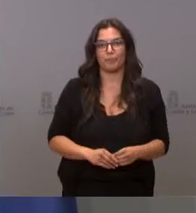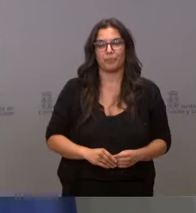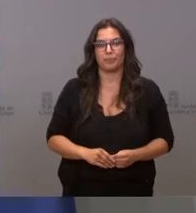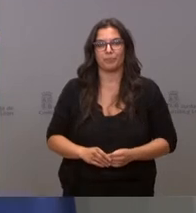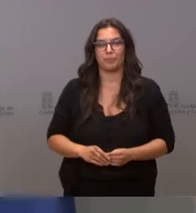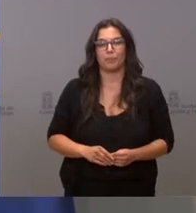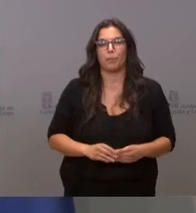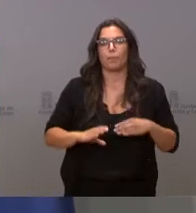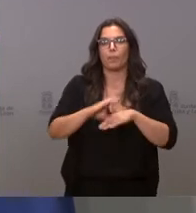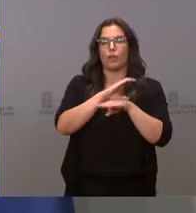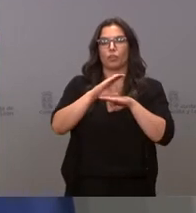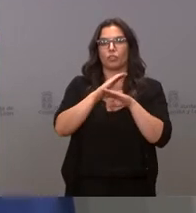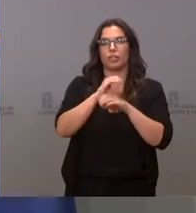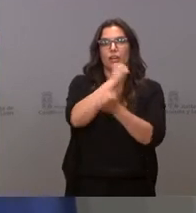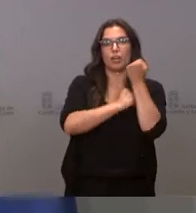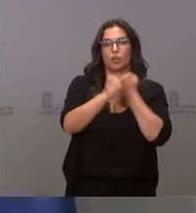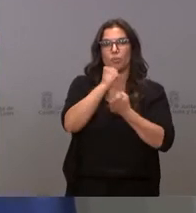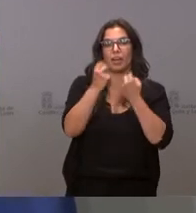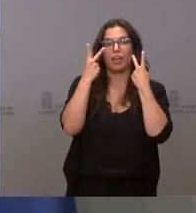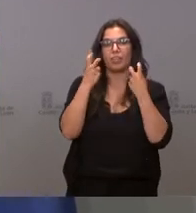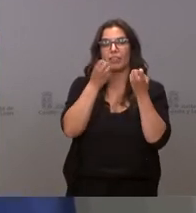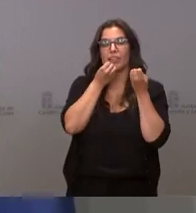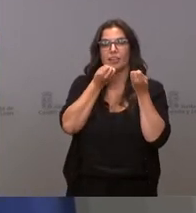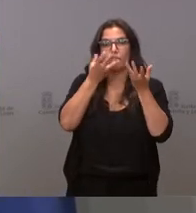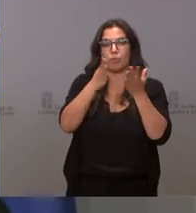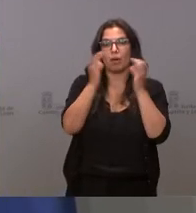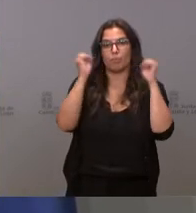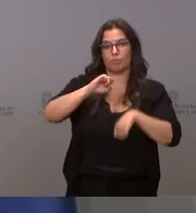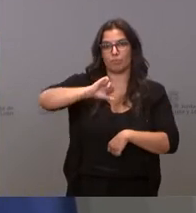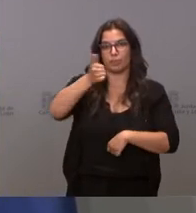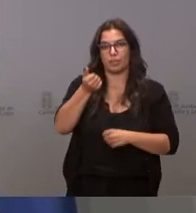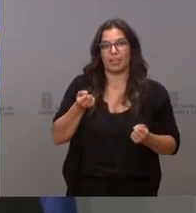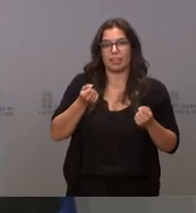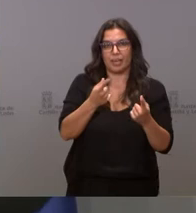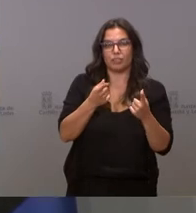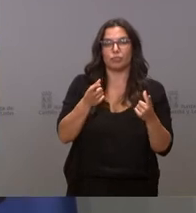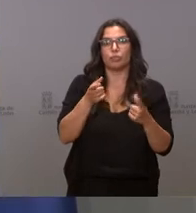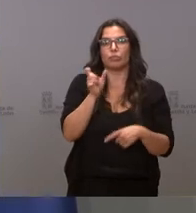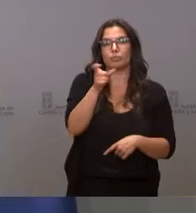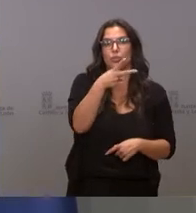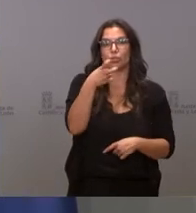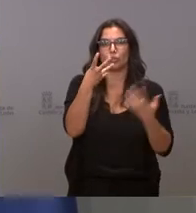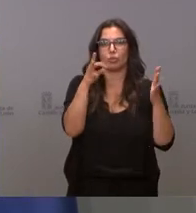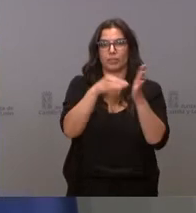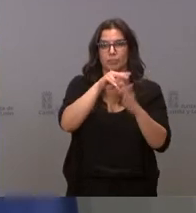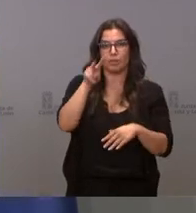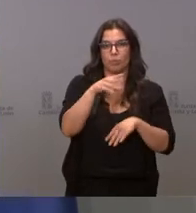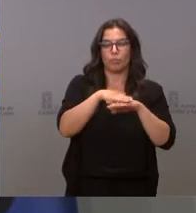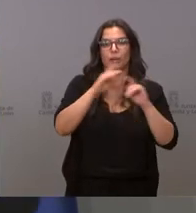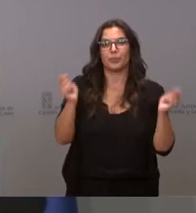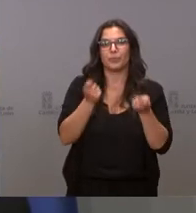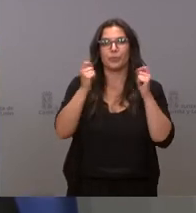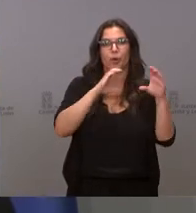La Consejería de Economía y Hacienda informa de la aprobación de un gasto de 290.000 euros para campañas de comunicación